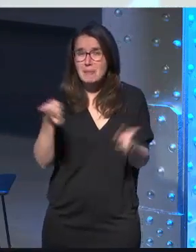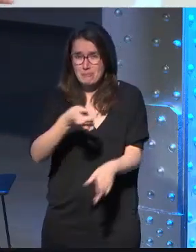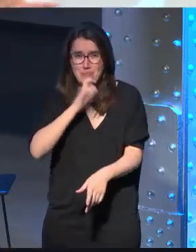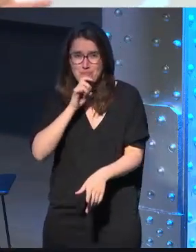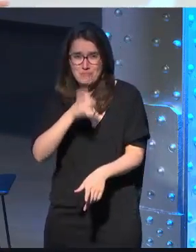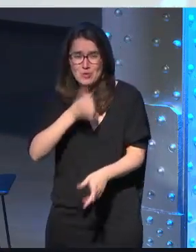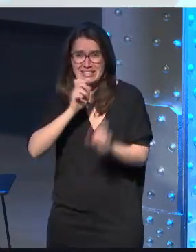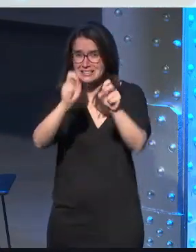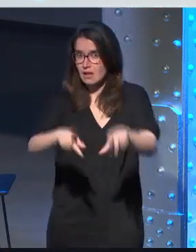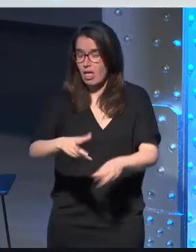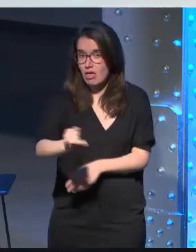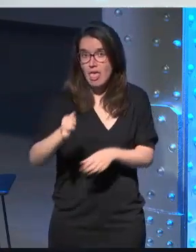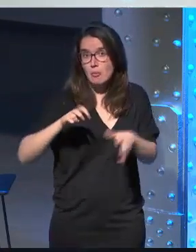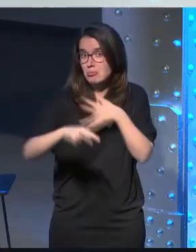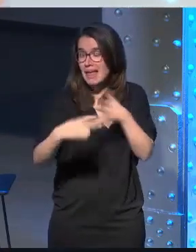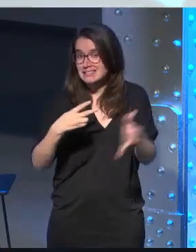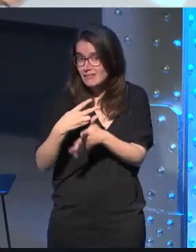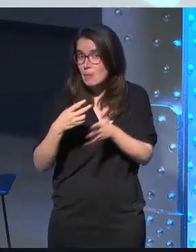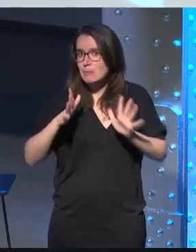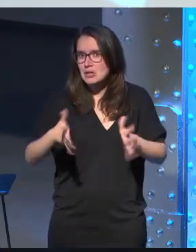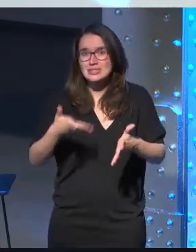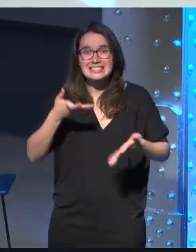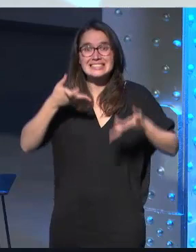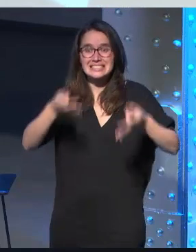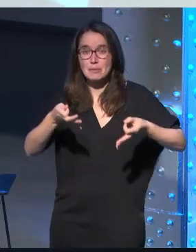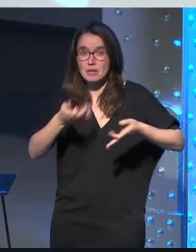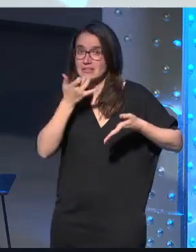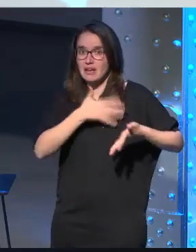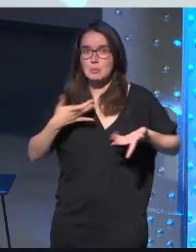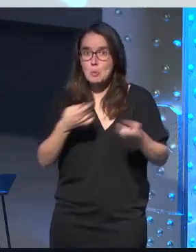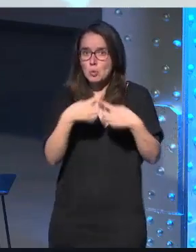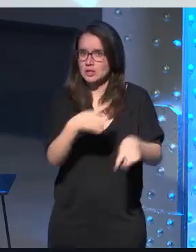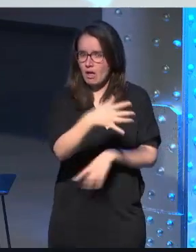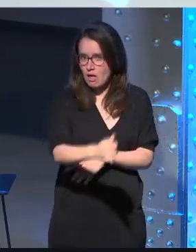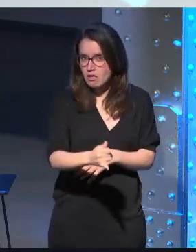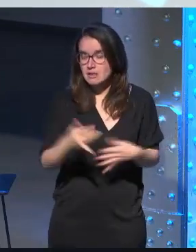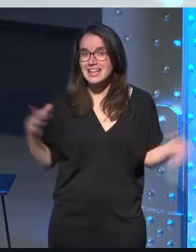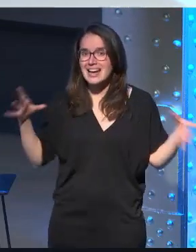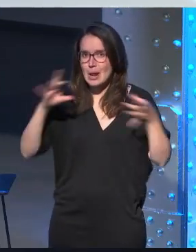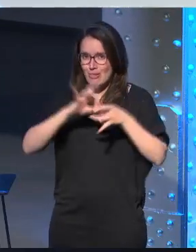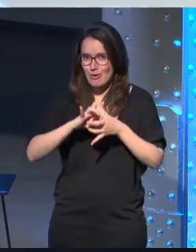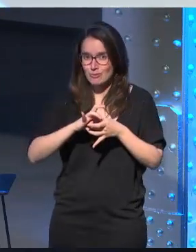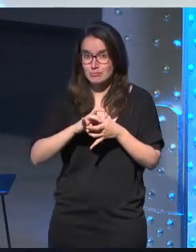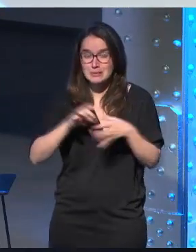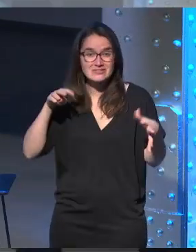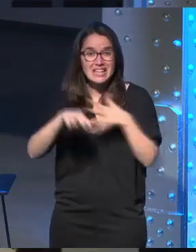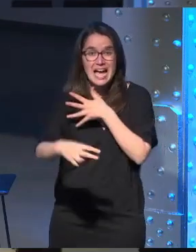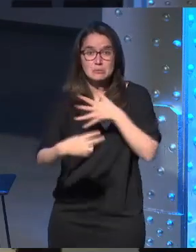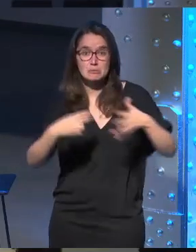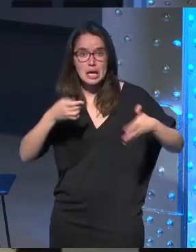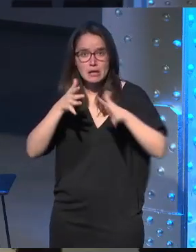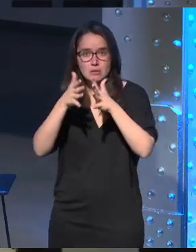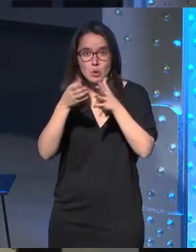dificultad está ahí invisible pero podemos siempre entrar esa relación transparente